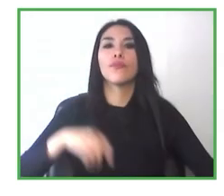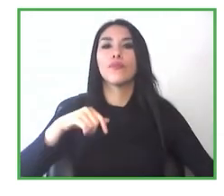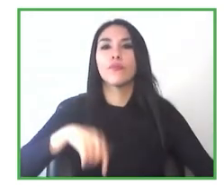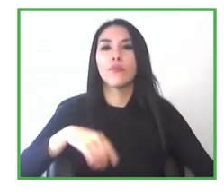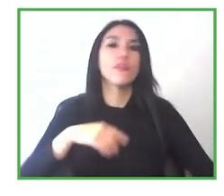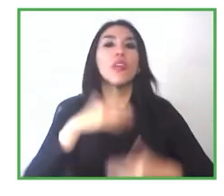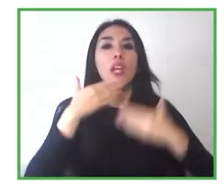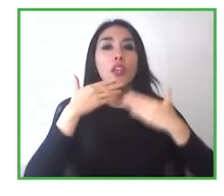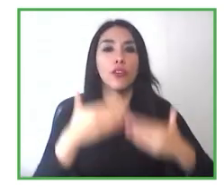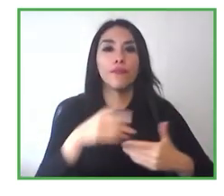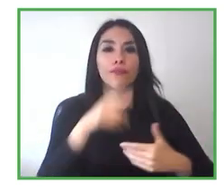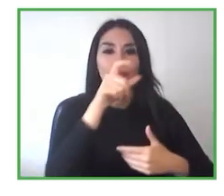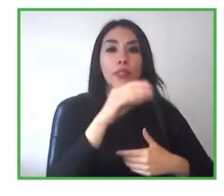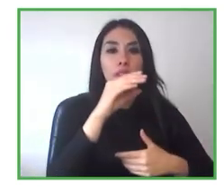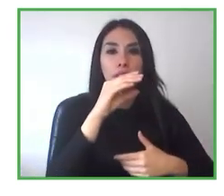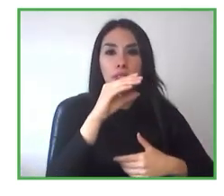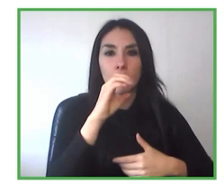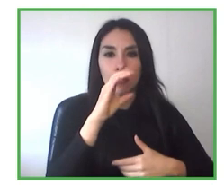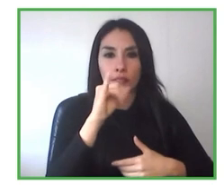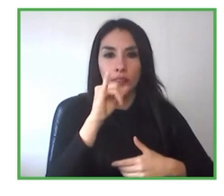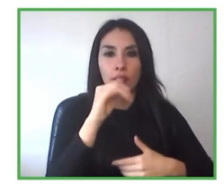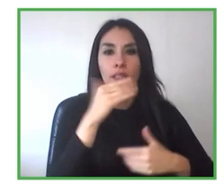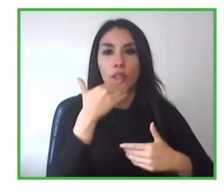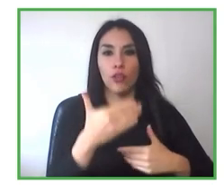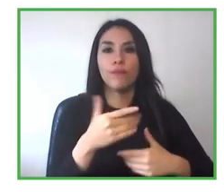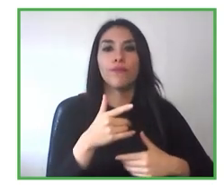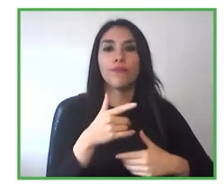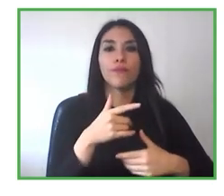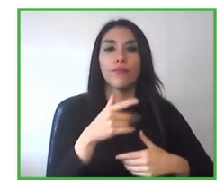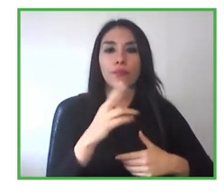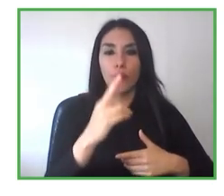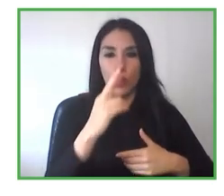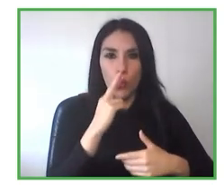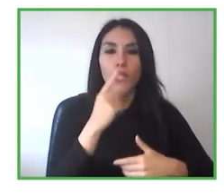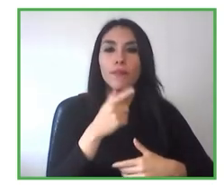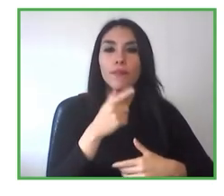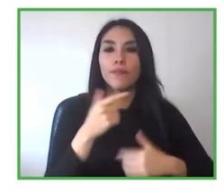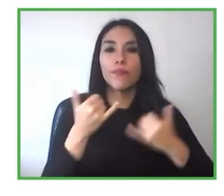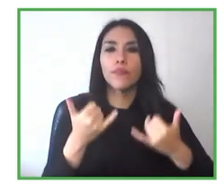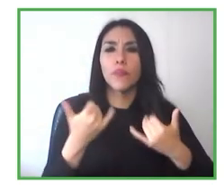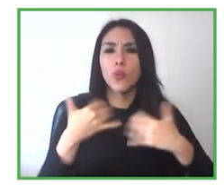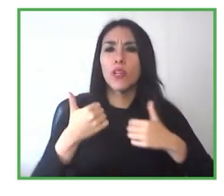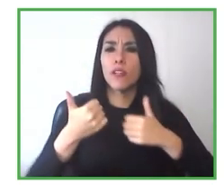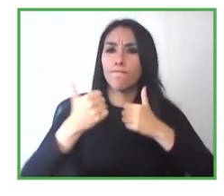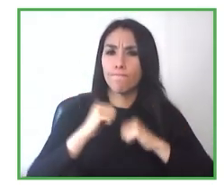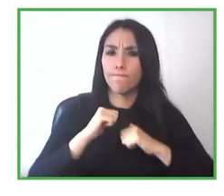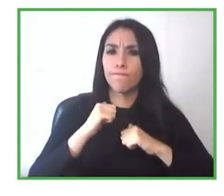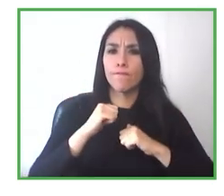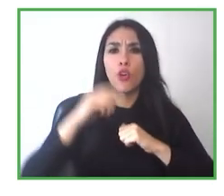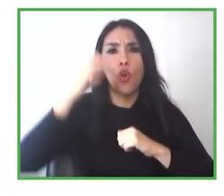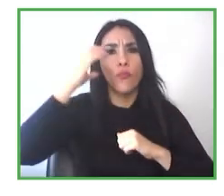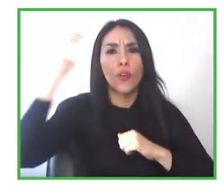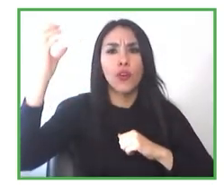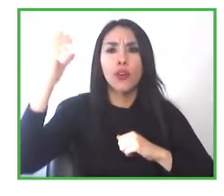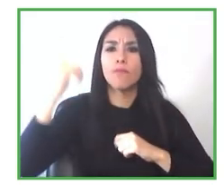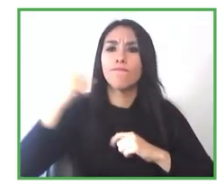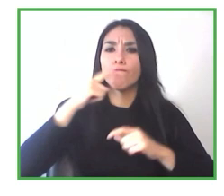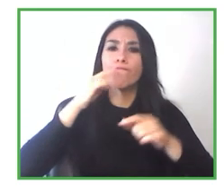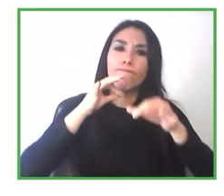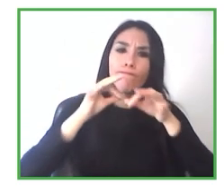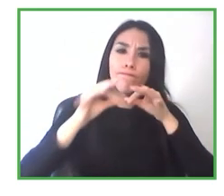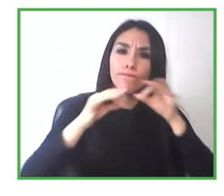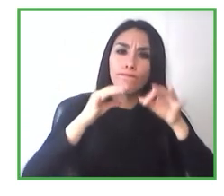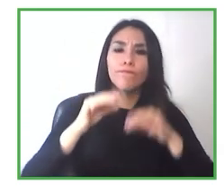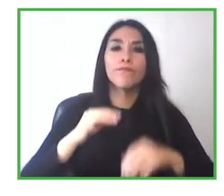plantea la municipalidad, y así como también nos mostraba, Karen, el desafío que tiene la municipalidad también en